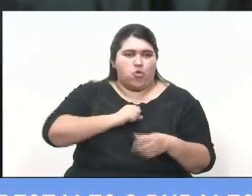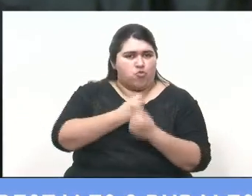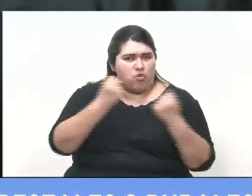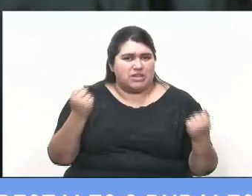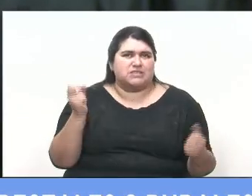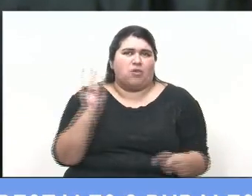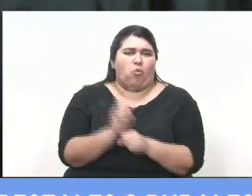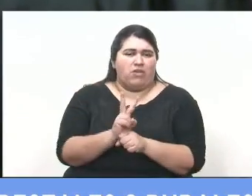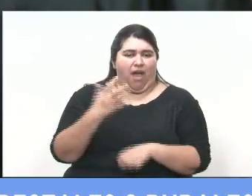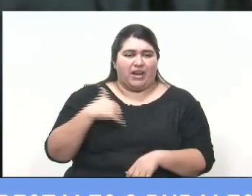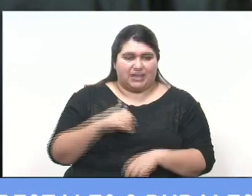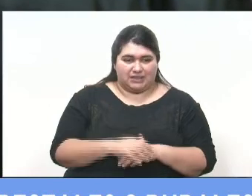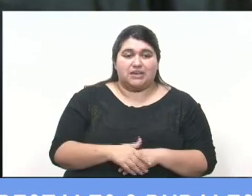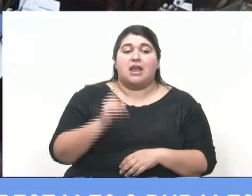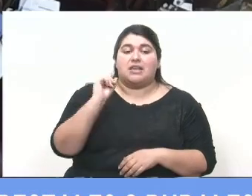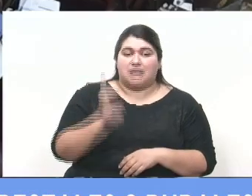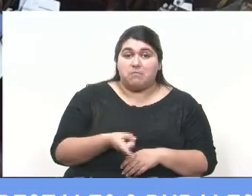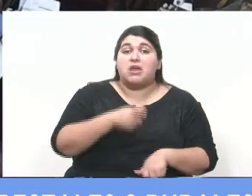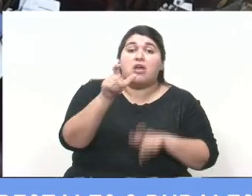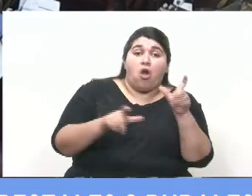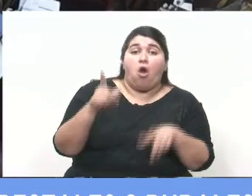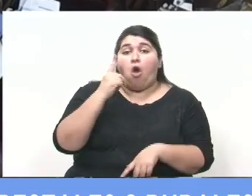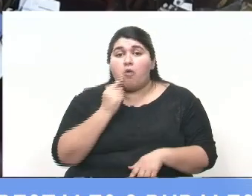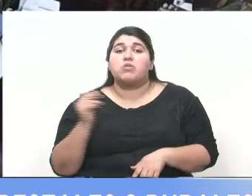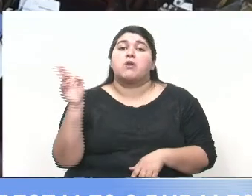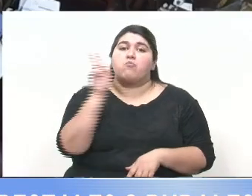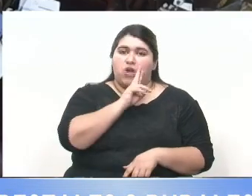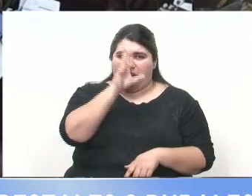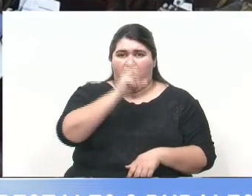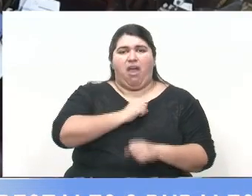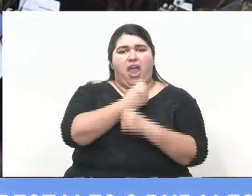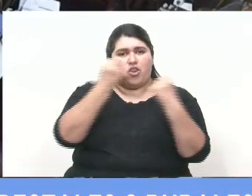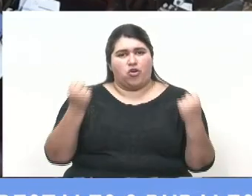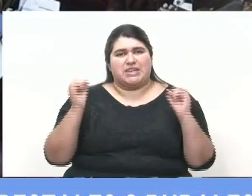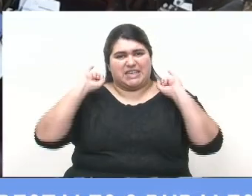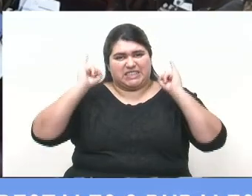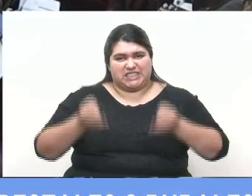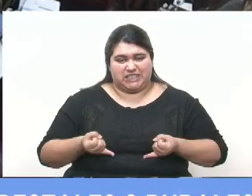Muchas gracias. Héroes y heroínas también, quiero decir. Muchas gracias, señora Presidenta. Gracias, senadora. Gracias.